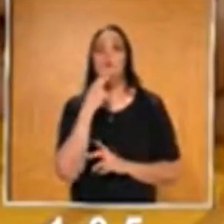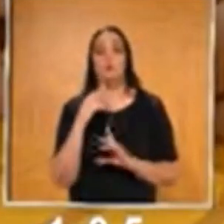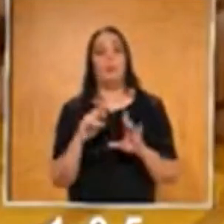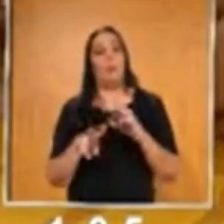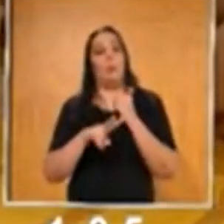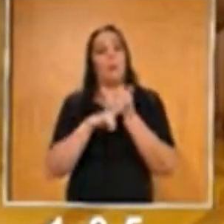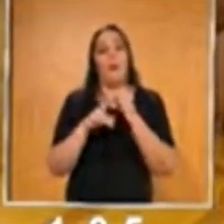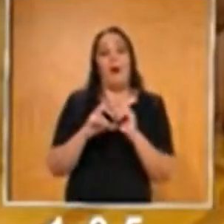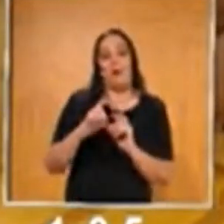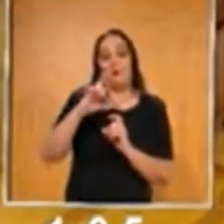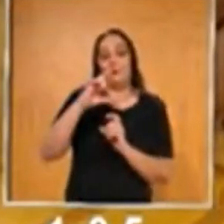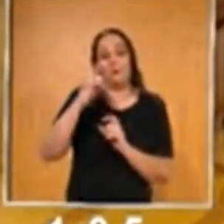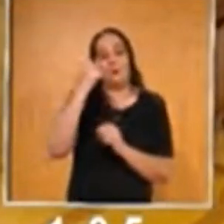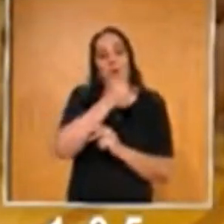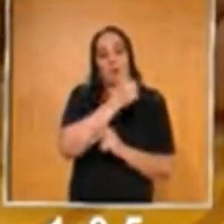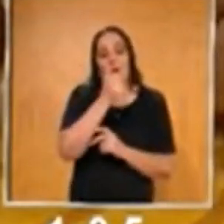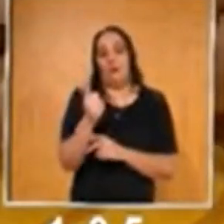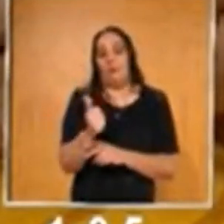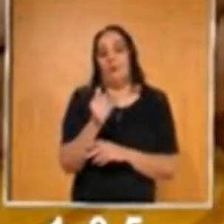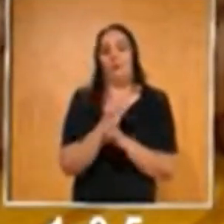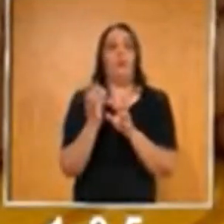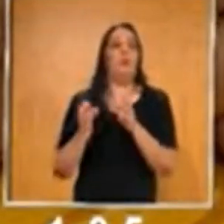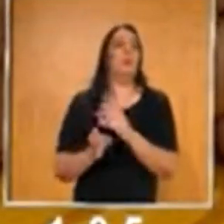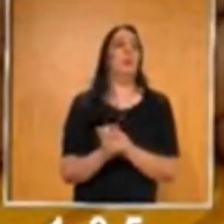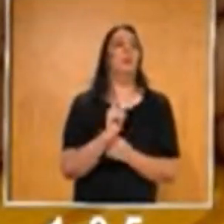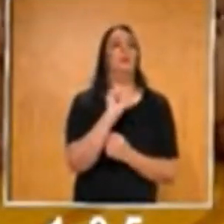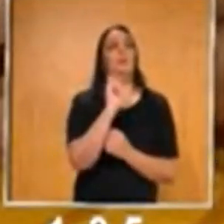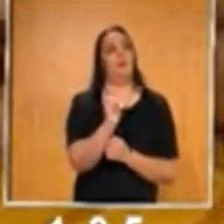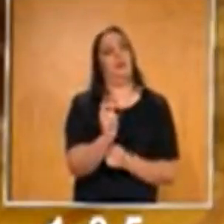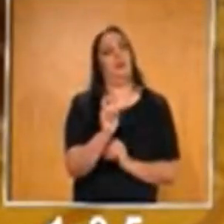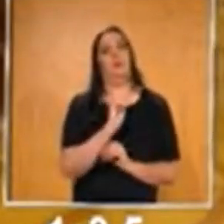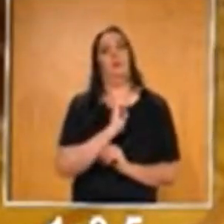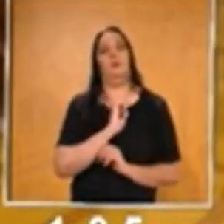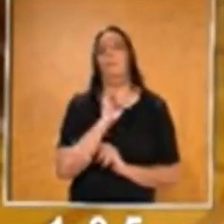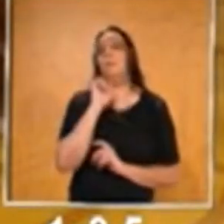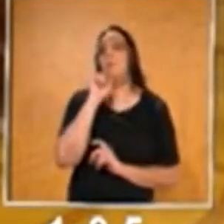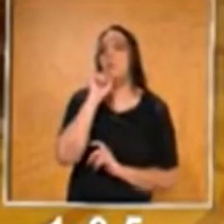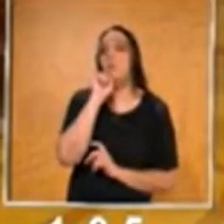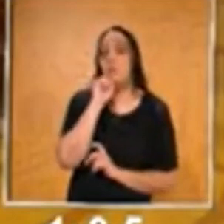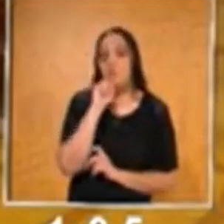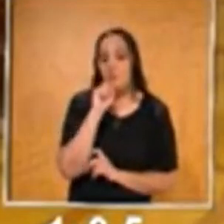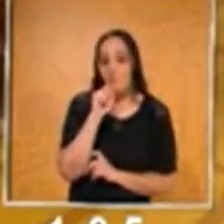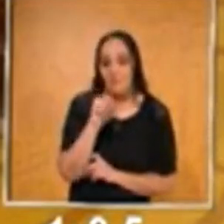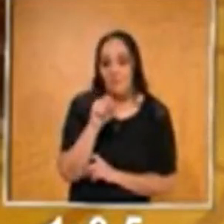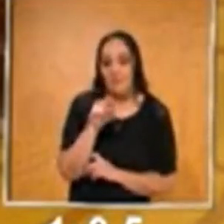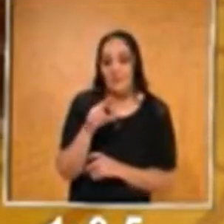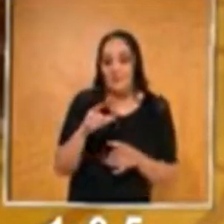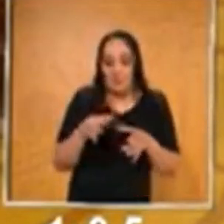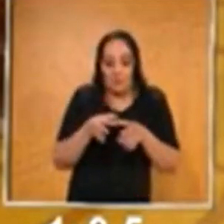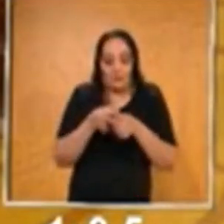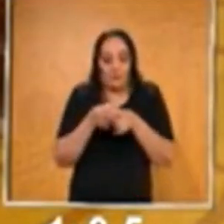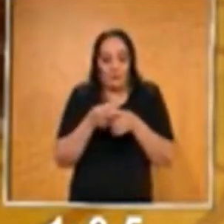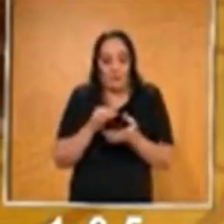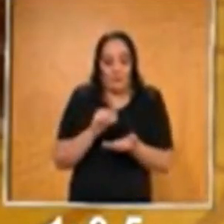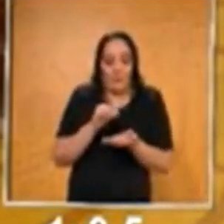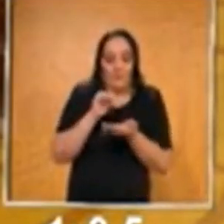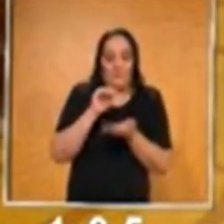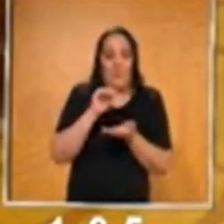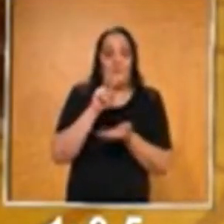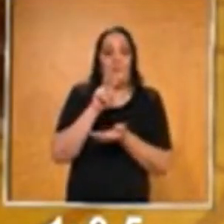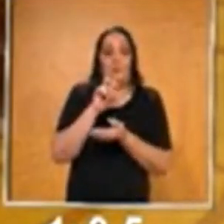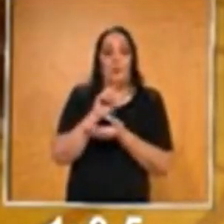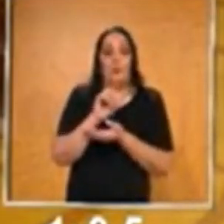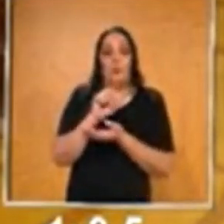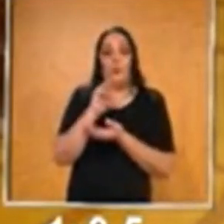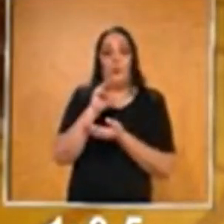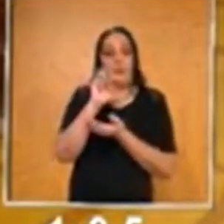para cada material. Entonces, ¿qué quiere decir esto? Que es el mismo volumen, el mismo espacio. En el mismo espacio de un